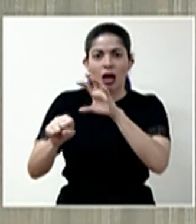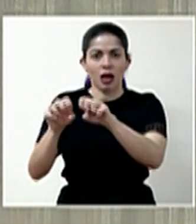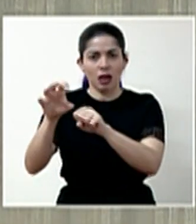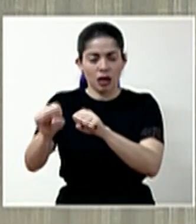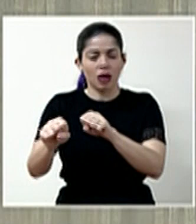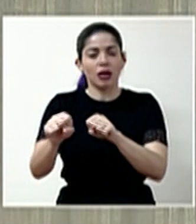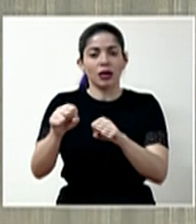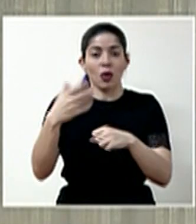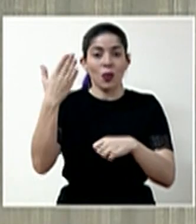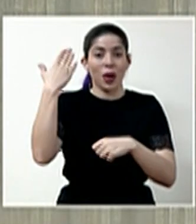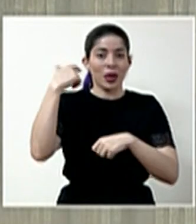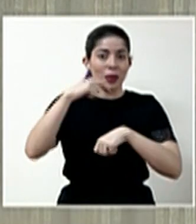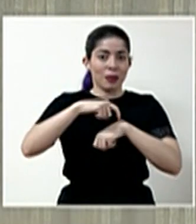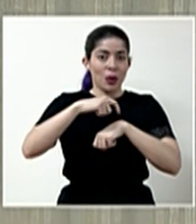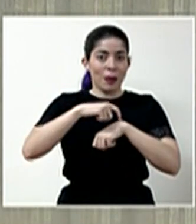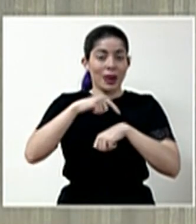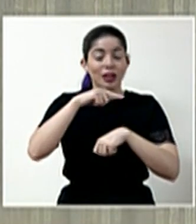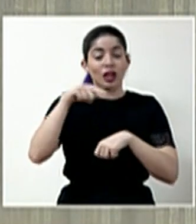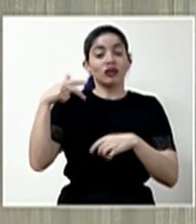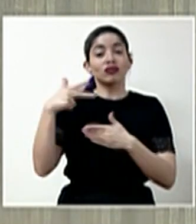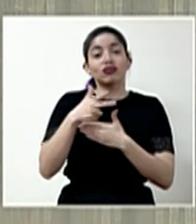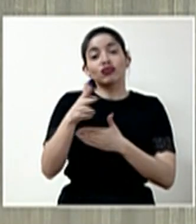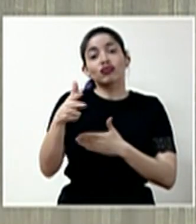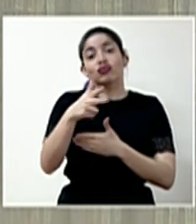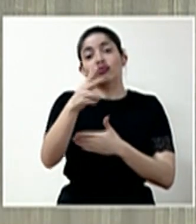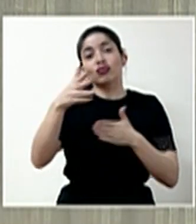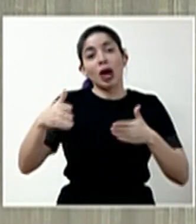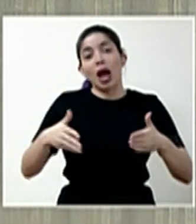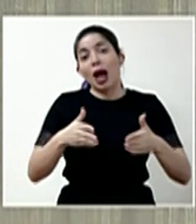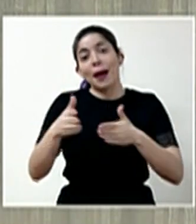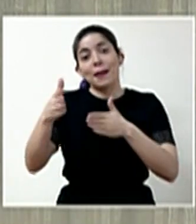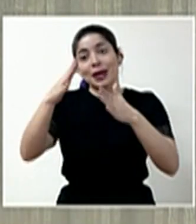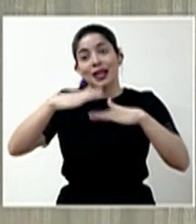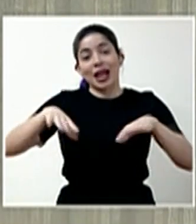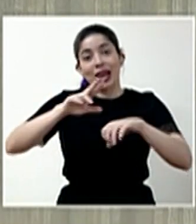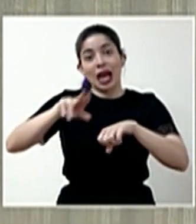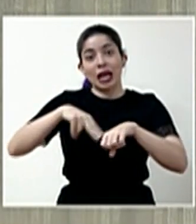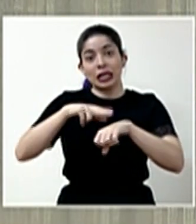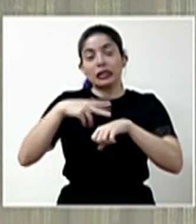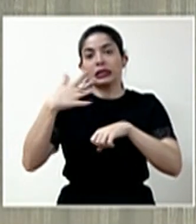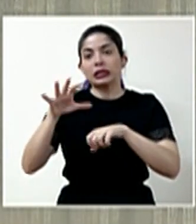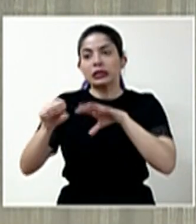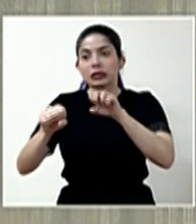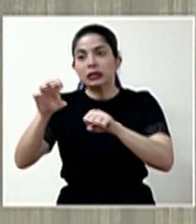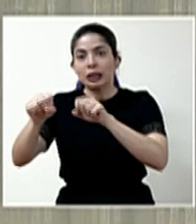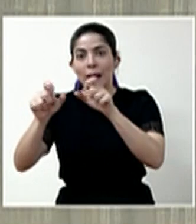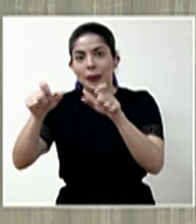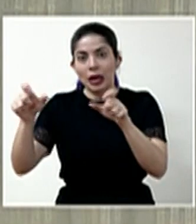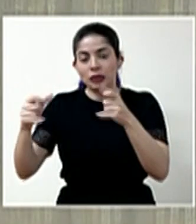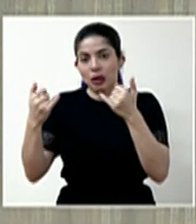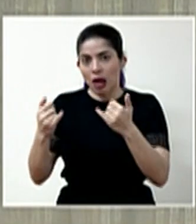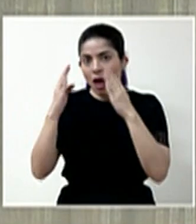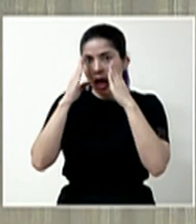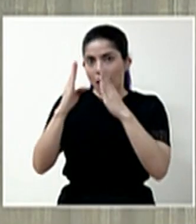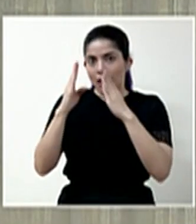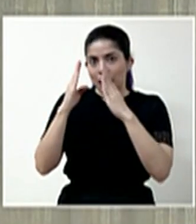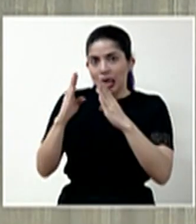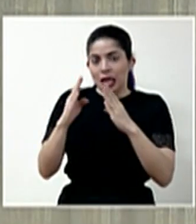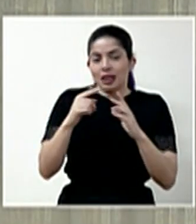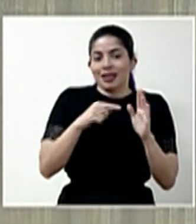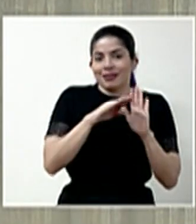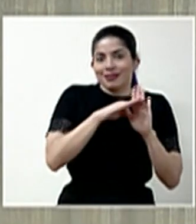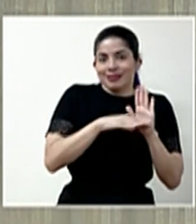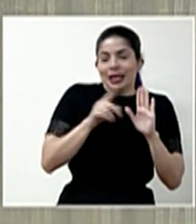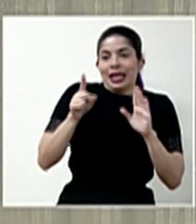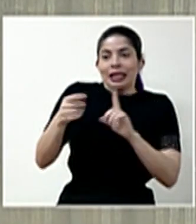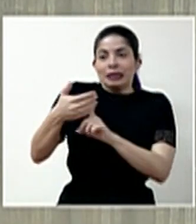en el momento de que ellos estuvieron en su trayecto justamente dentro del territorio nacional y ya se están abordando a medida del